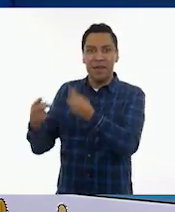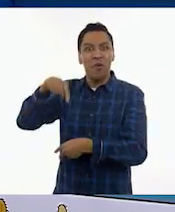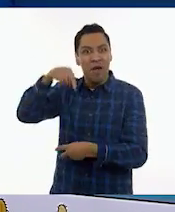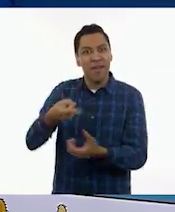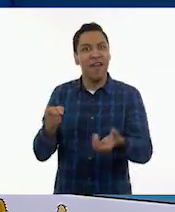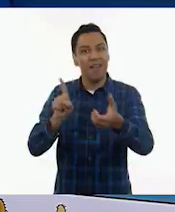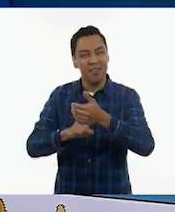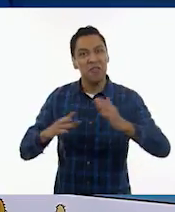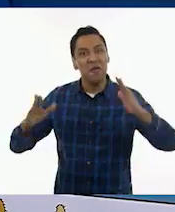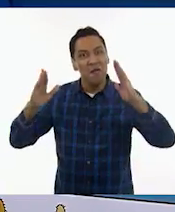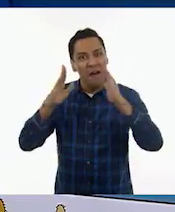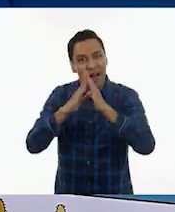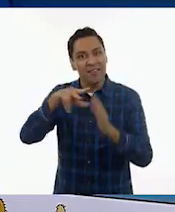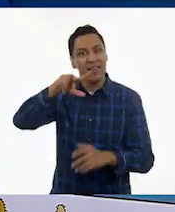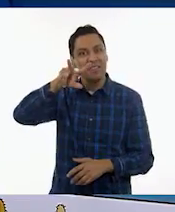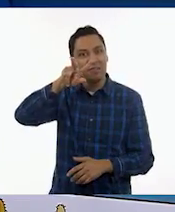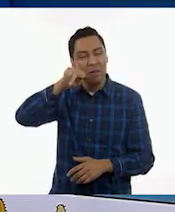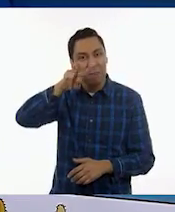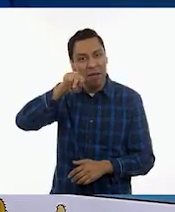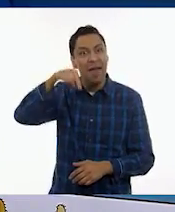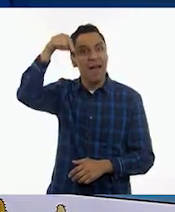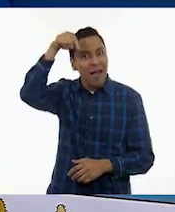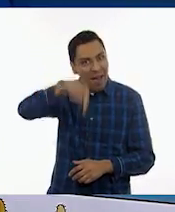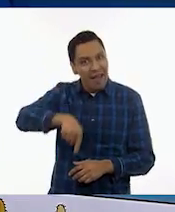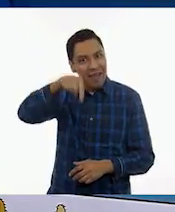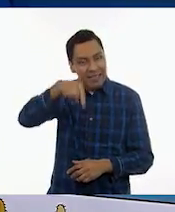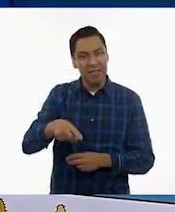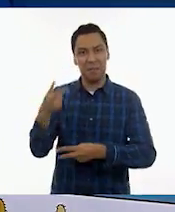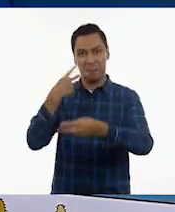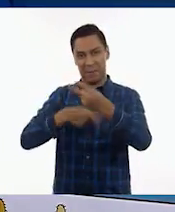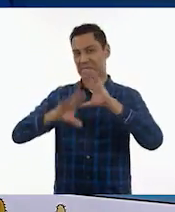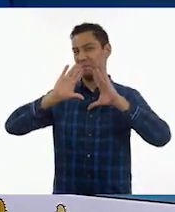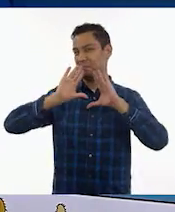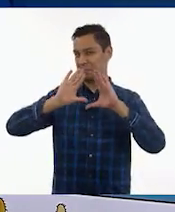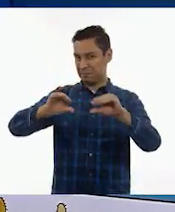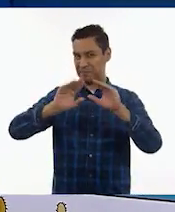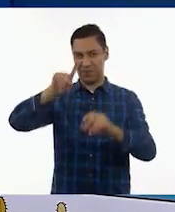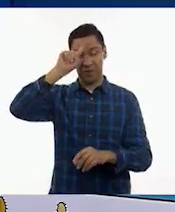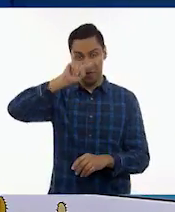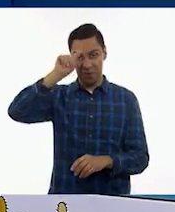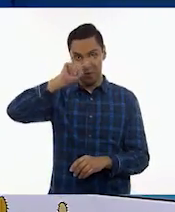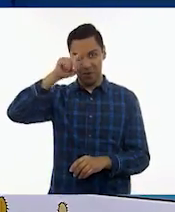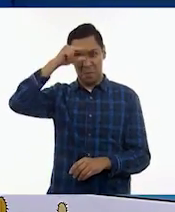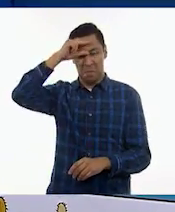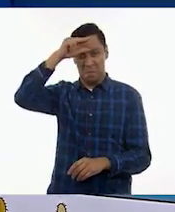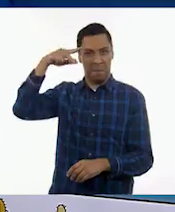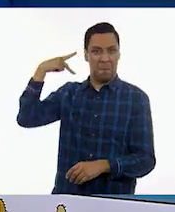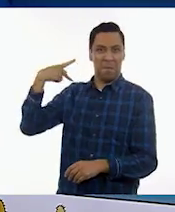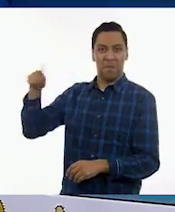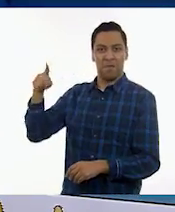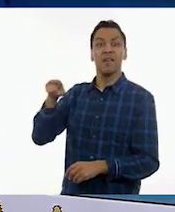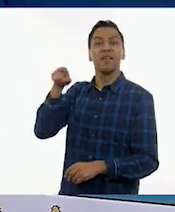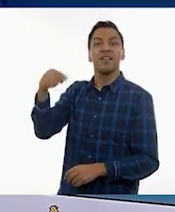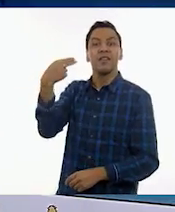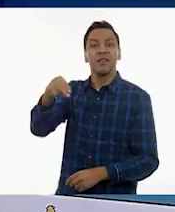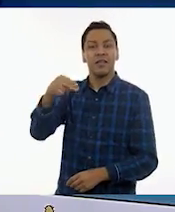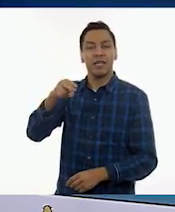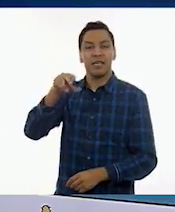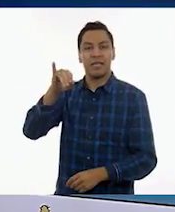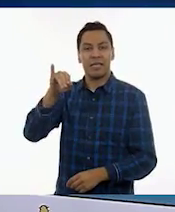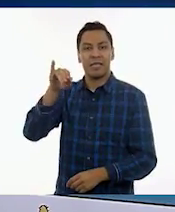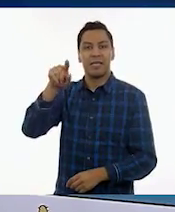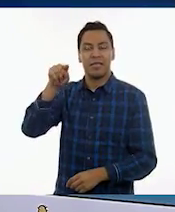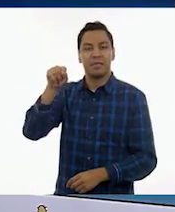2, justamente a compartir con los niños esta sabiduría y esta experiencia que ella tiene. Perfecto. Ella se llama Itzel